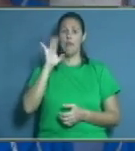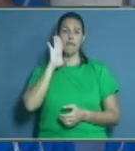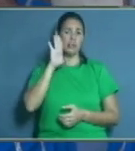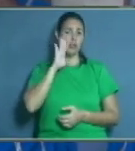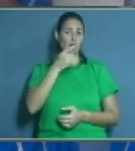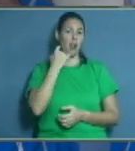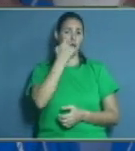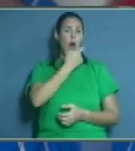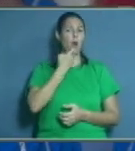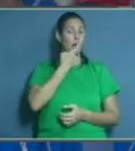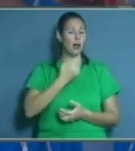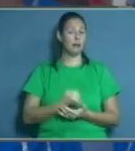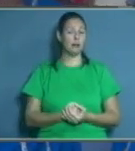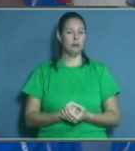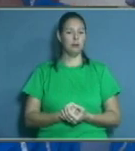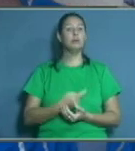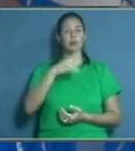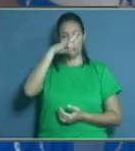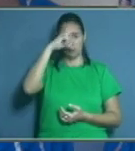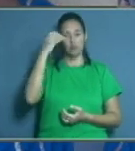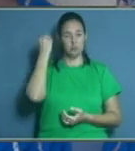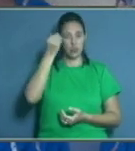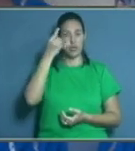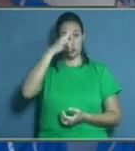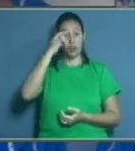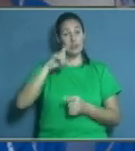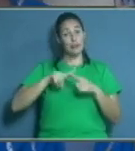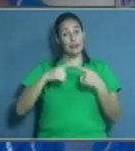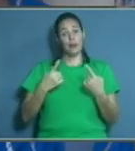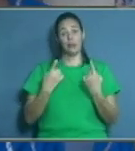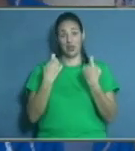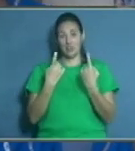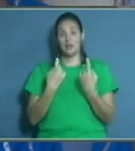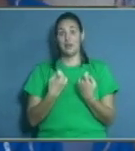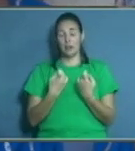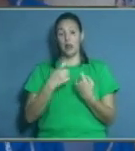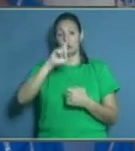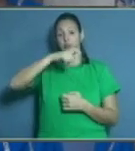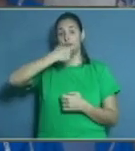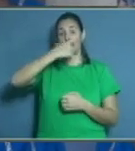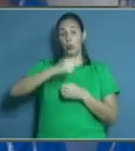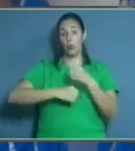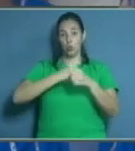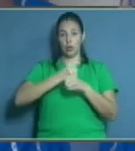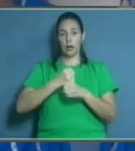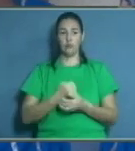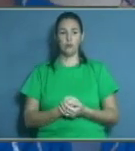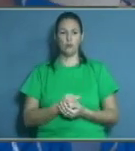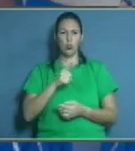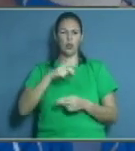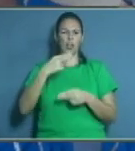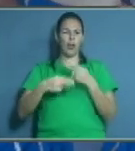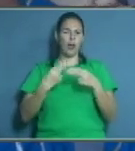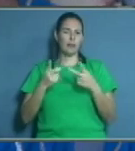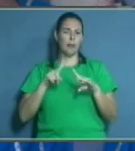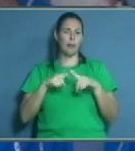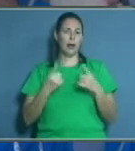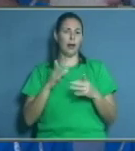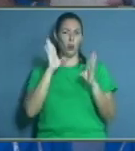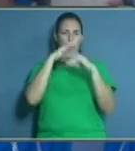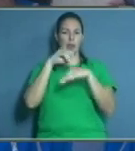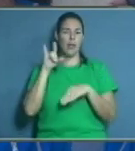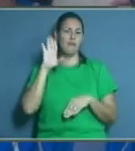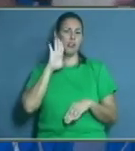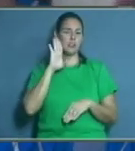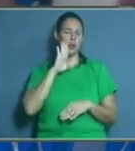boca? Considero que sí, pero son necesarias. ¿Y qué hacer para prevenir esas infecciones? Bueno,